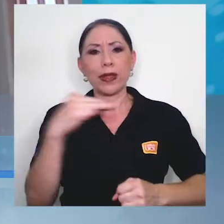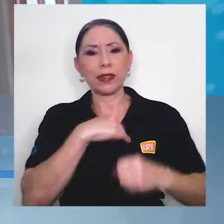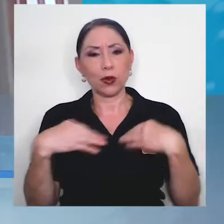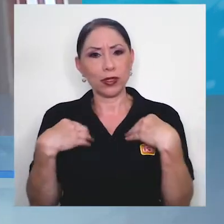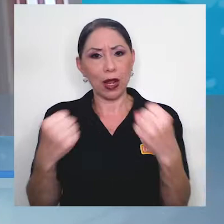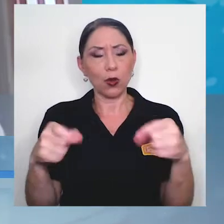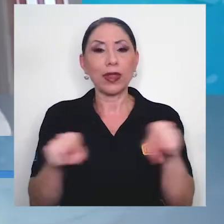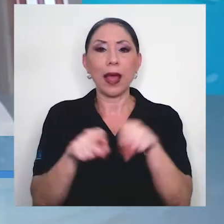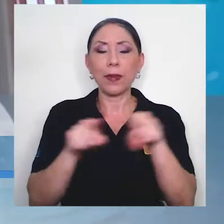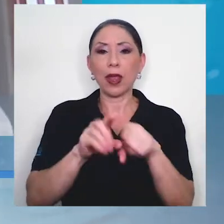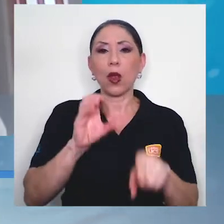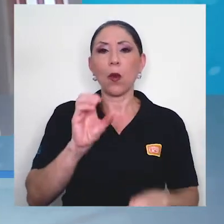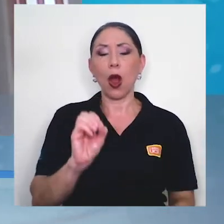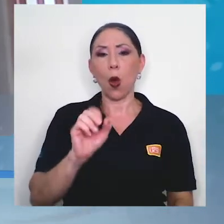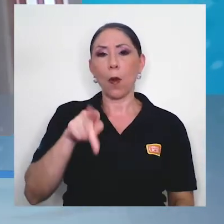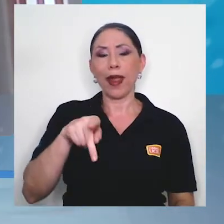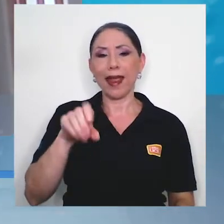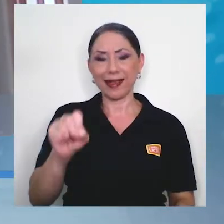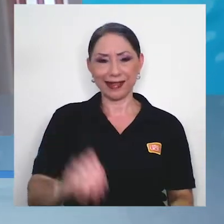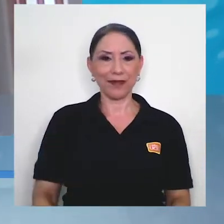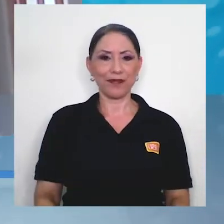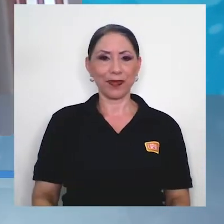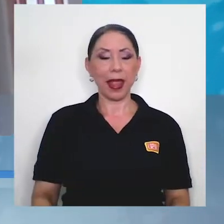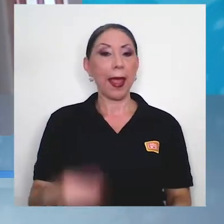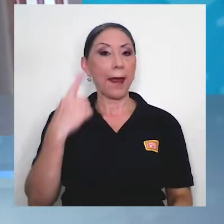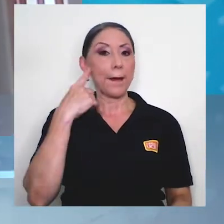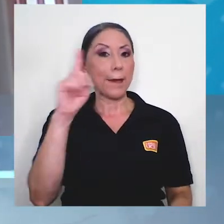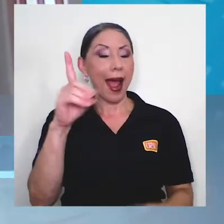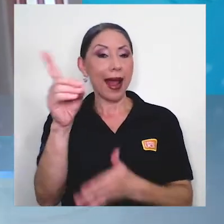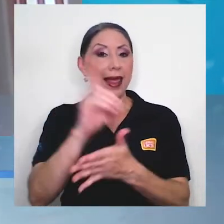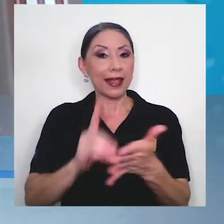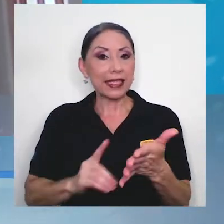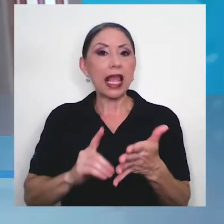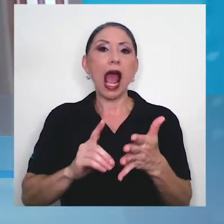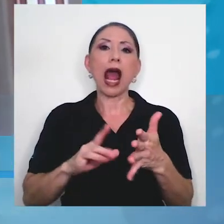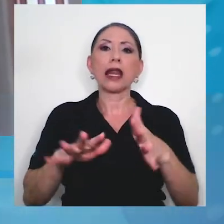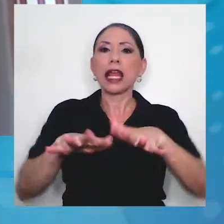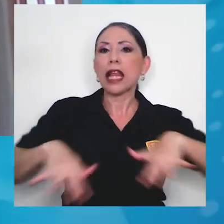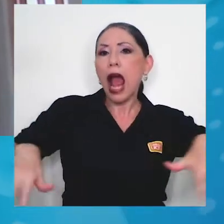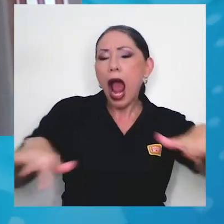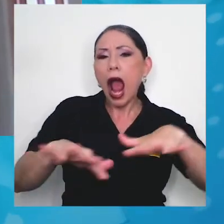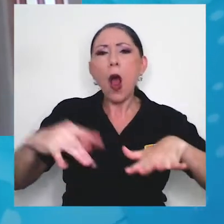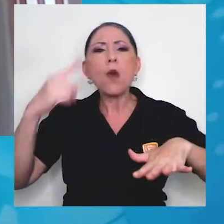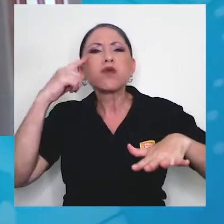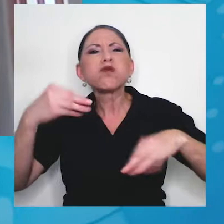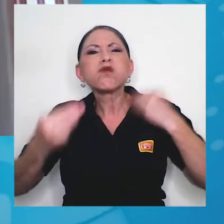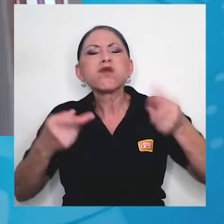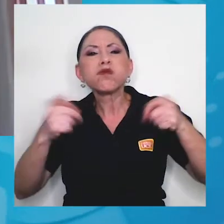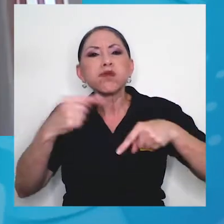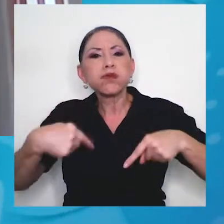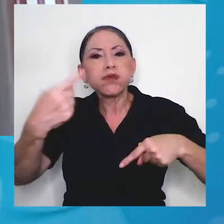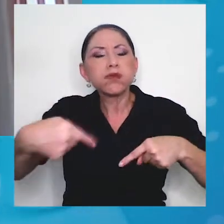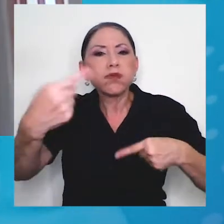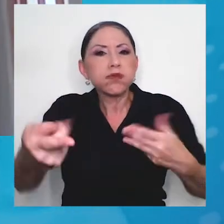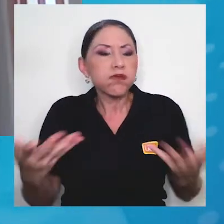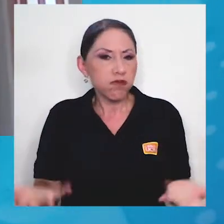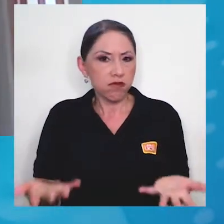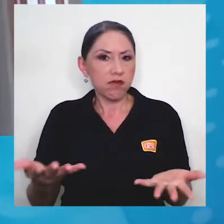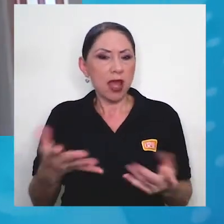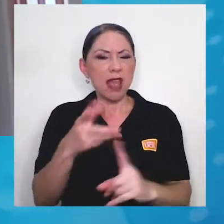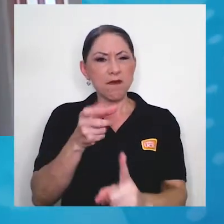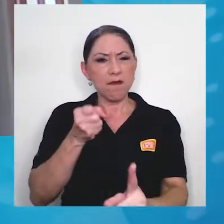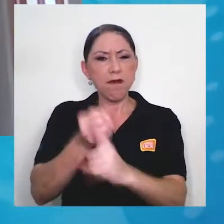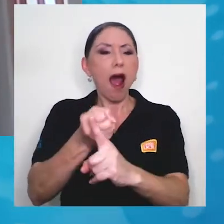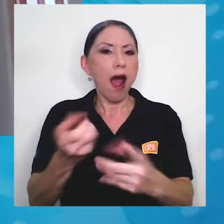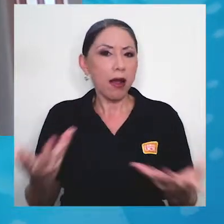Ministerio de Salud y la OPS en el diseño de escenarios, proyecciones, estudio de